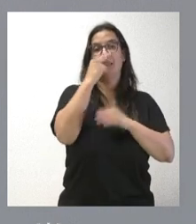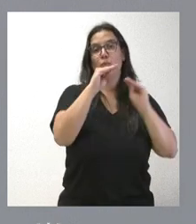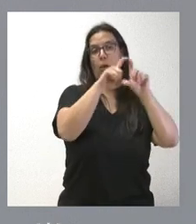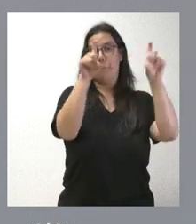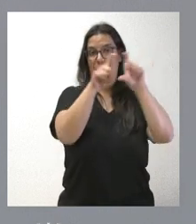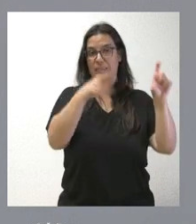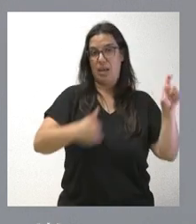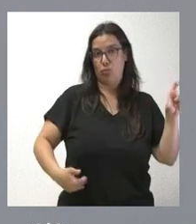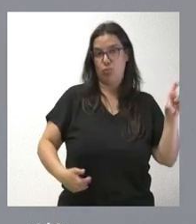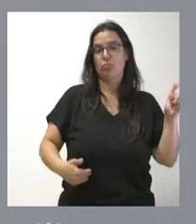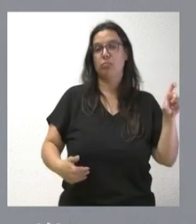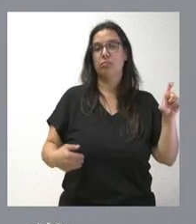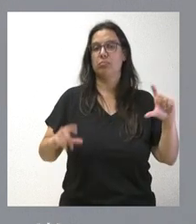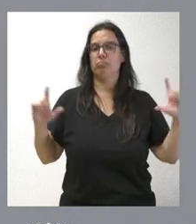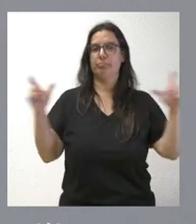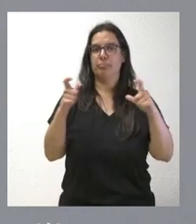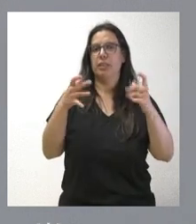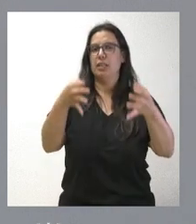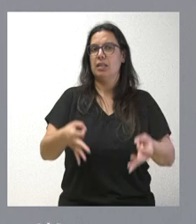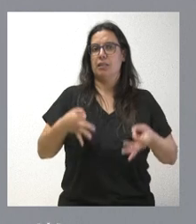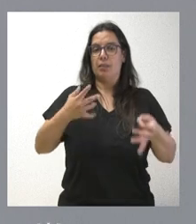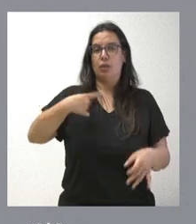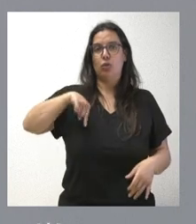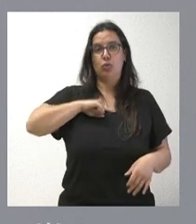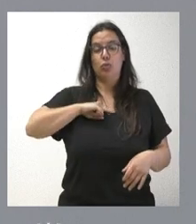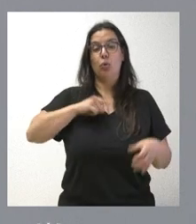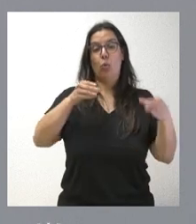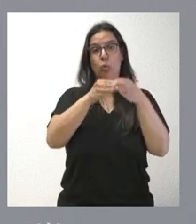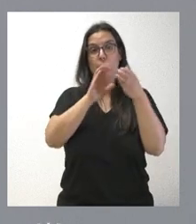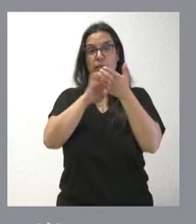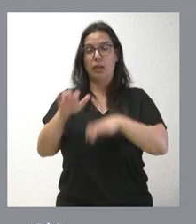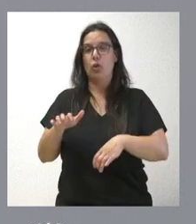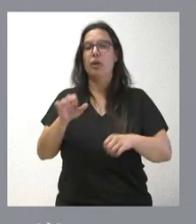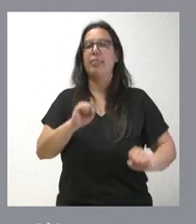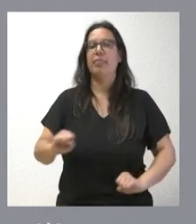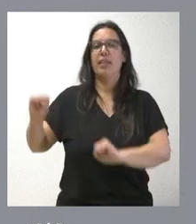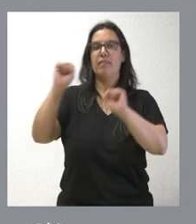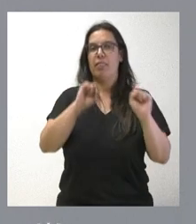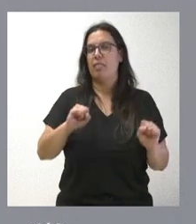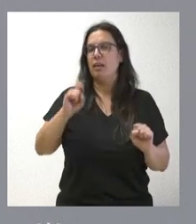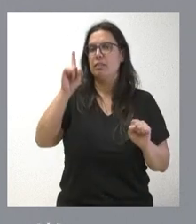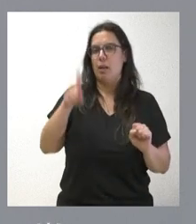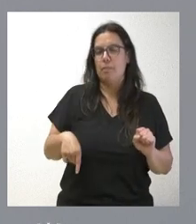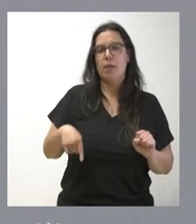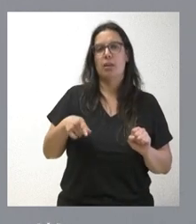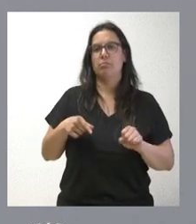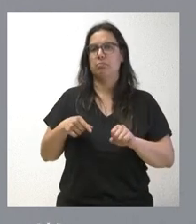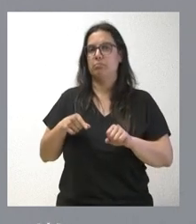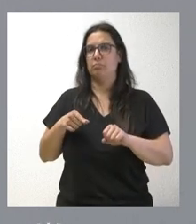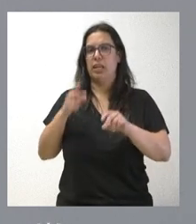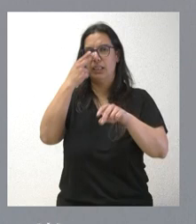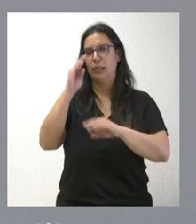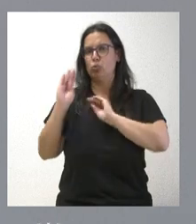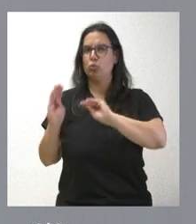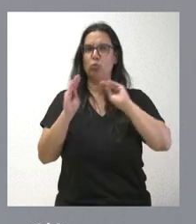de los empresarios. Siempre nos vamos a encontrar al lado, a la Junta de Castilla y León, para defender los intereses de los trabajadores, los intereses de los empresarios. Y por